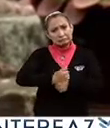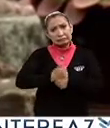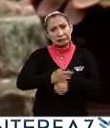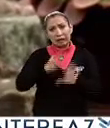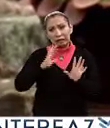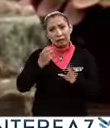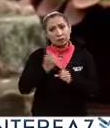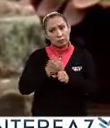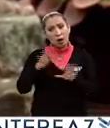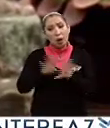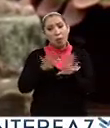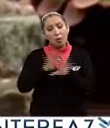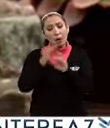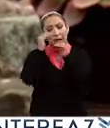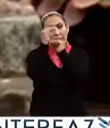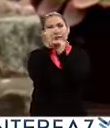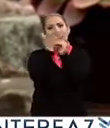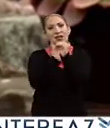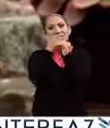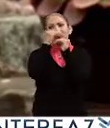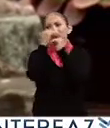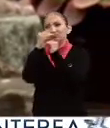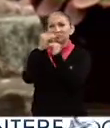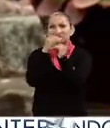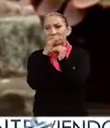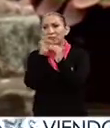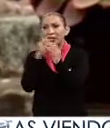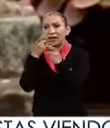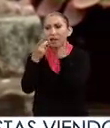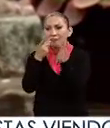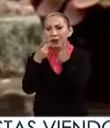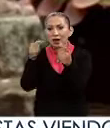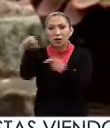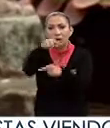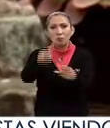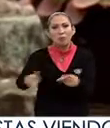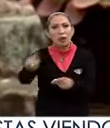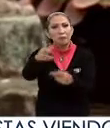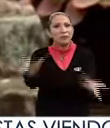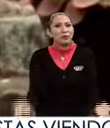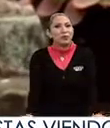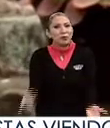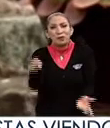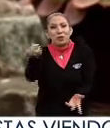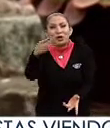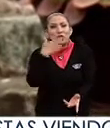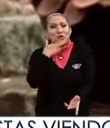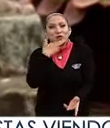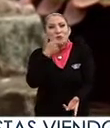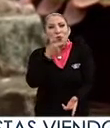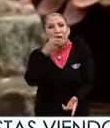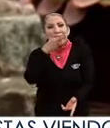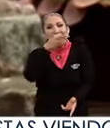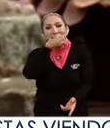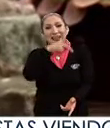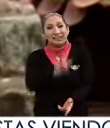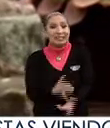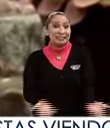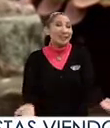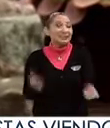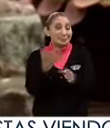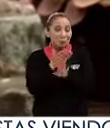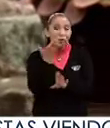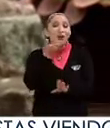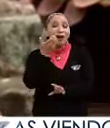y sufren como una limitación el no poder hablar con el pueblo cuando no manejan guaraní. Entonces es